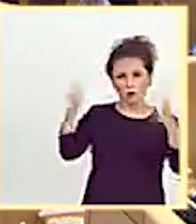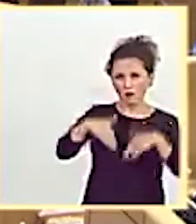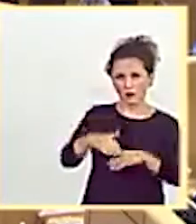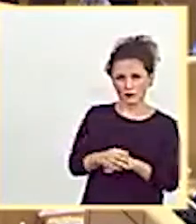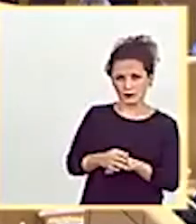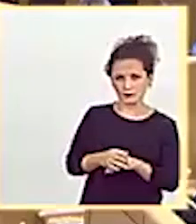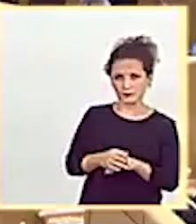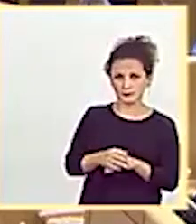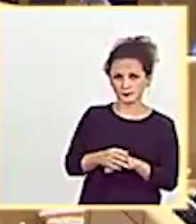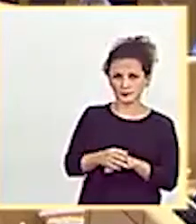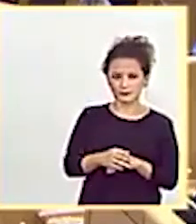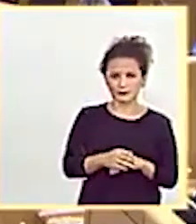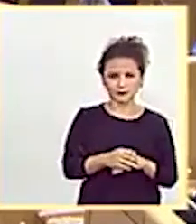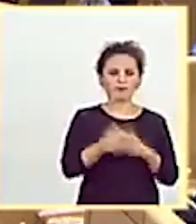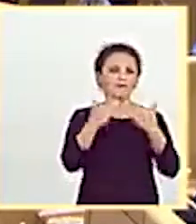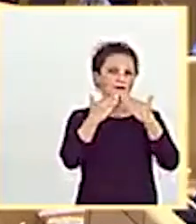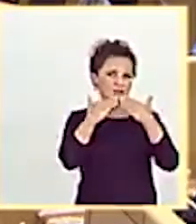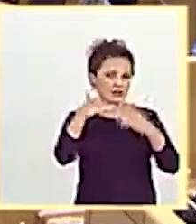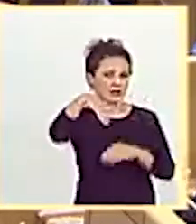Gracias, vicepresidente.